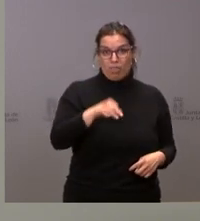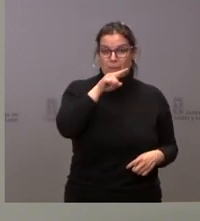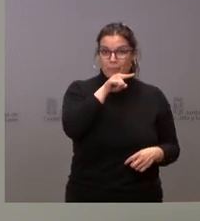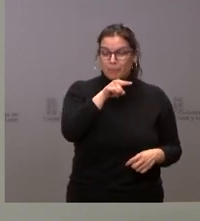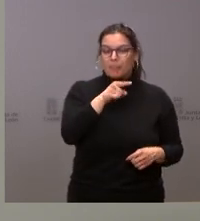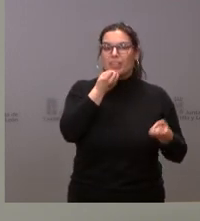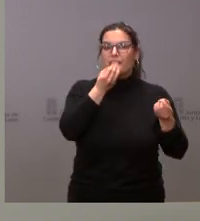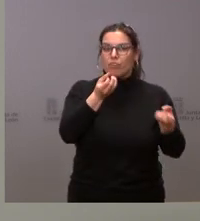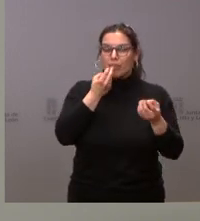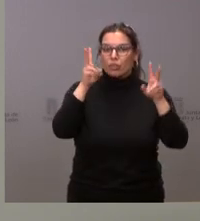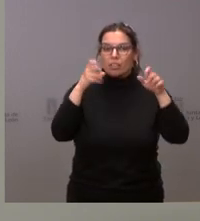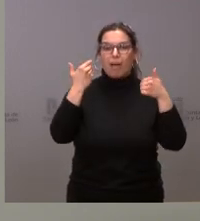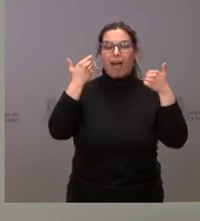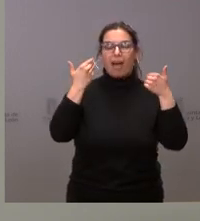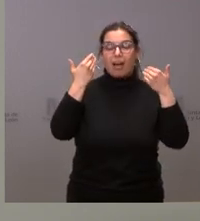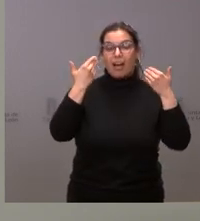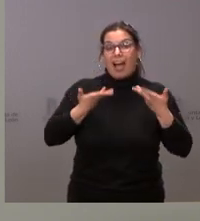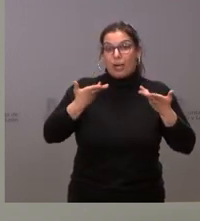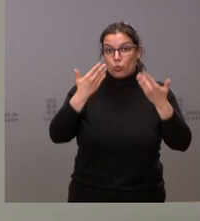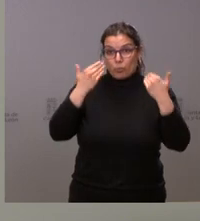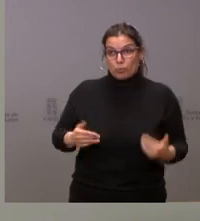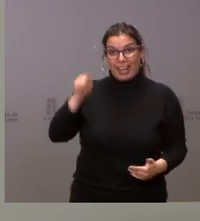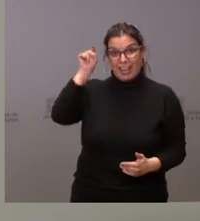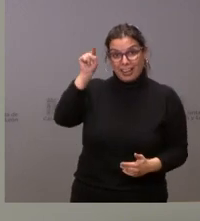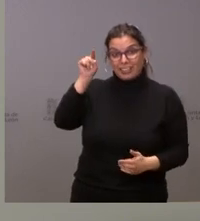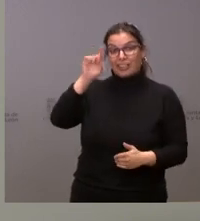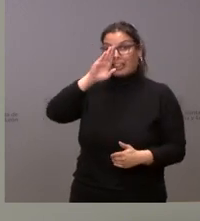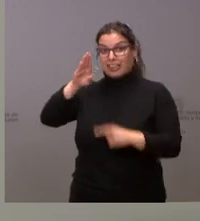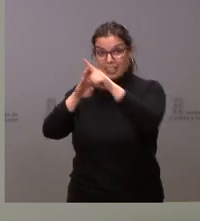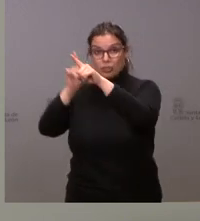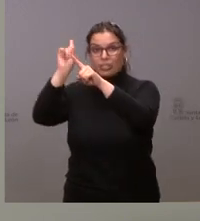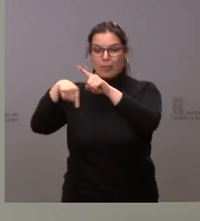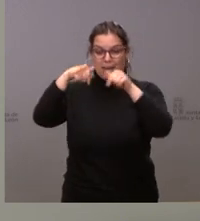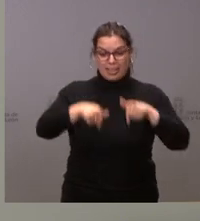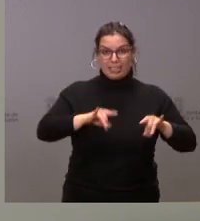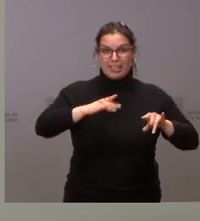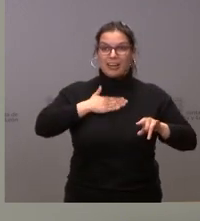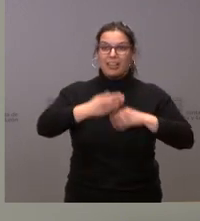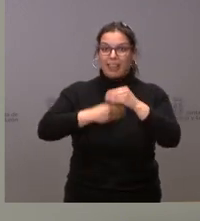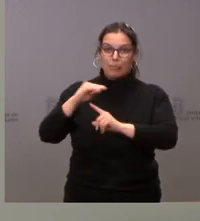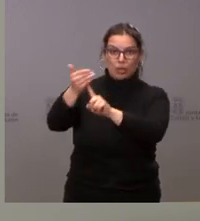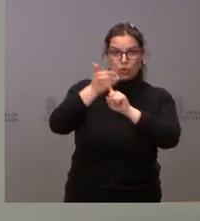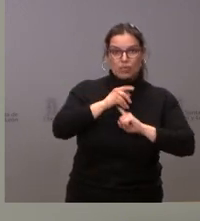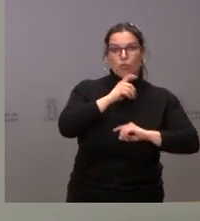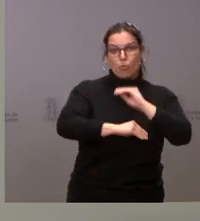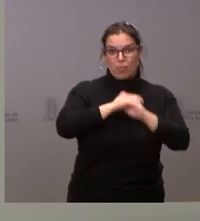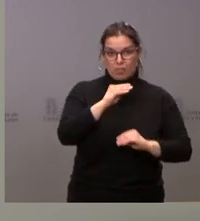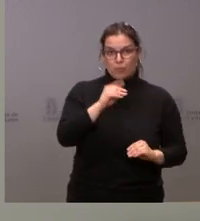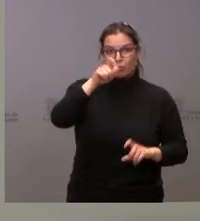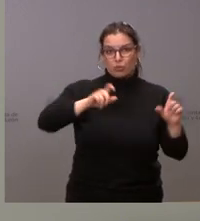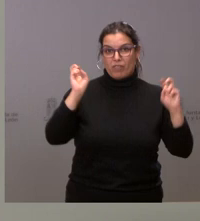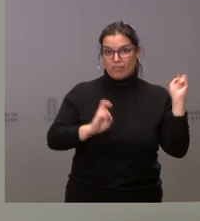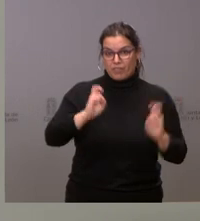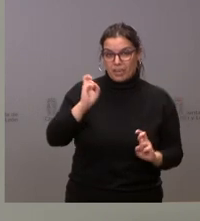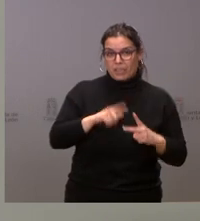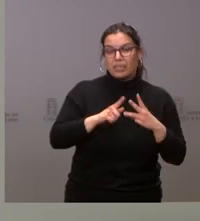sobre la ayuda humanitaria que estamos prestando in situ, como la acogida de las personas que pudieran venir a nuestra comunidad autónoma, como